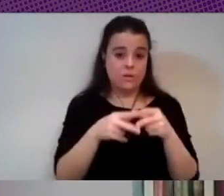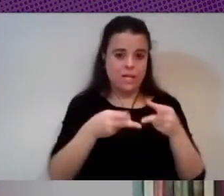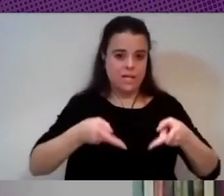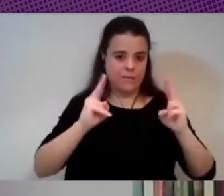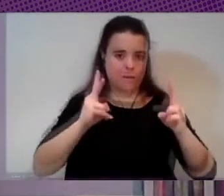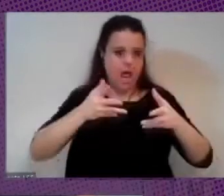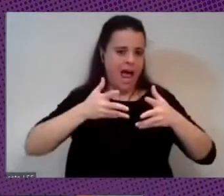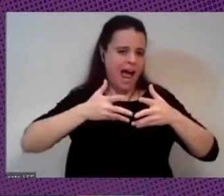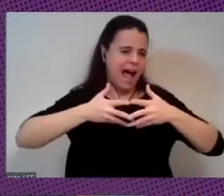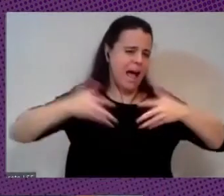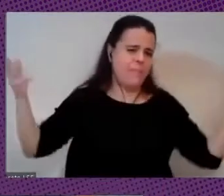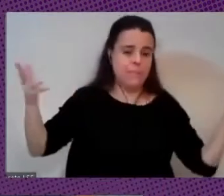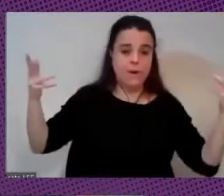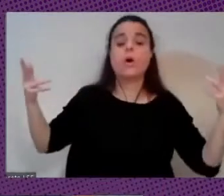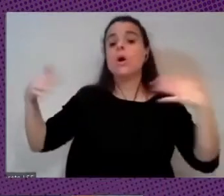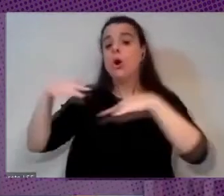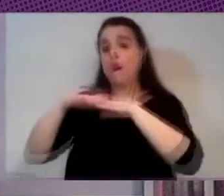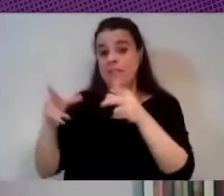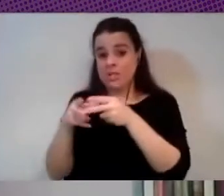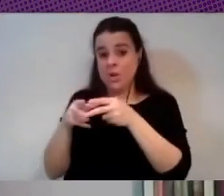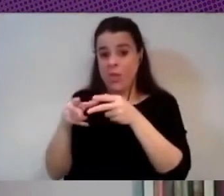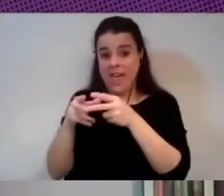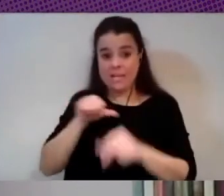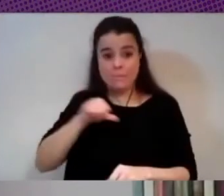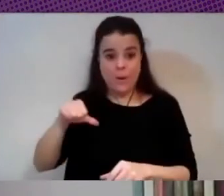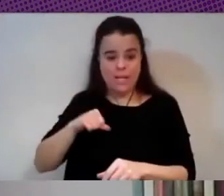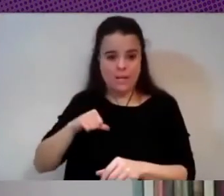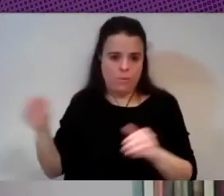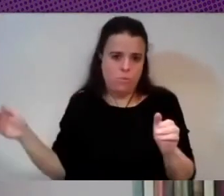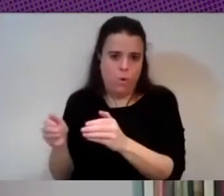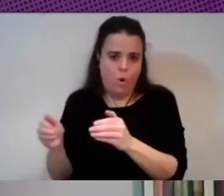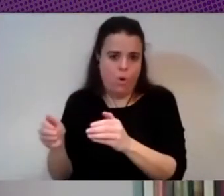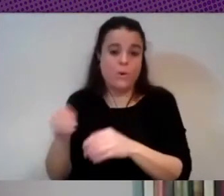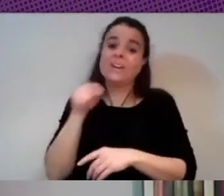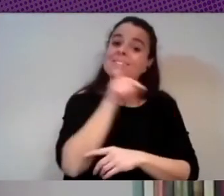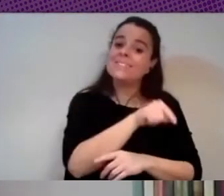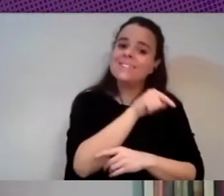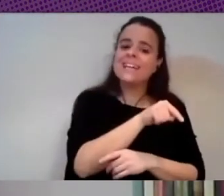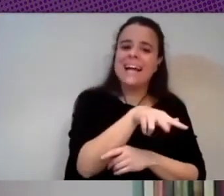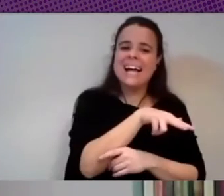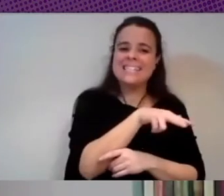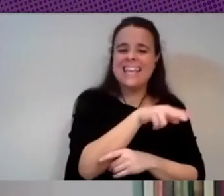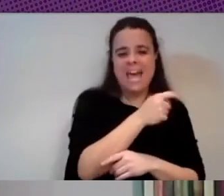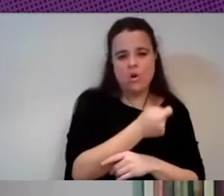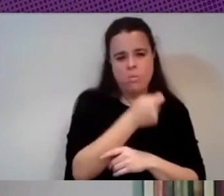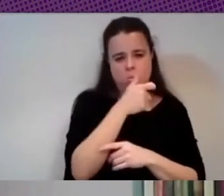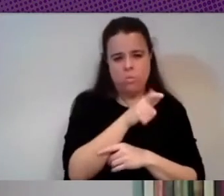grande que el de las redes sociales privativas hay muy poca documentación en castellano que es el idioma